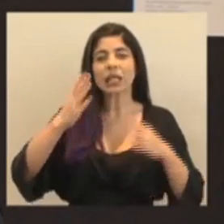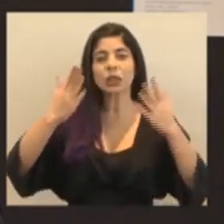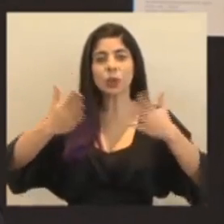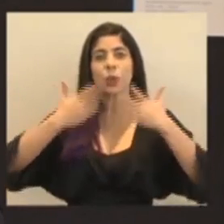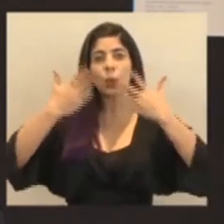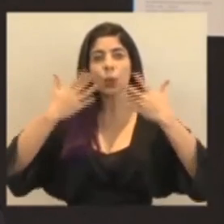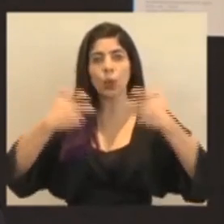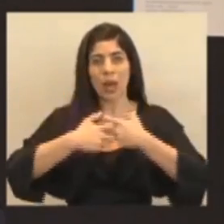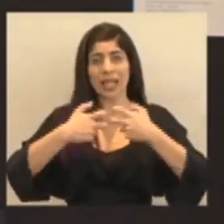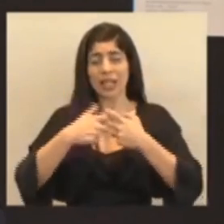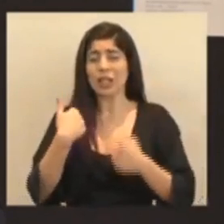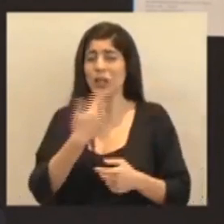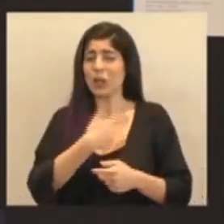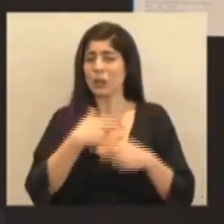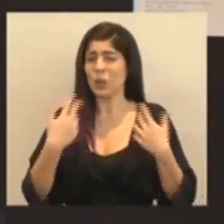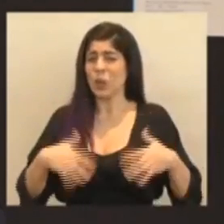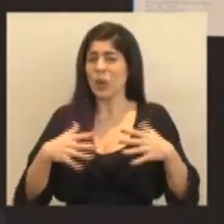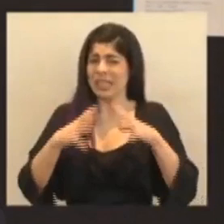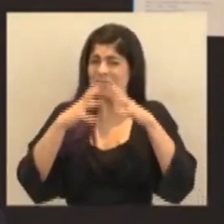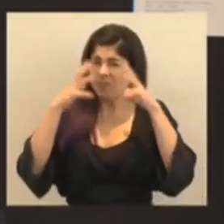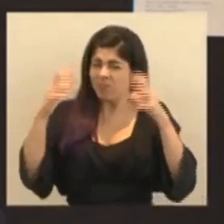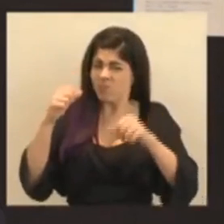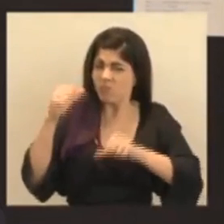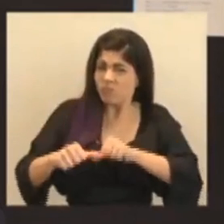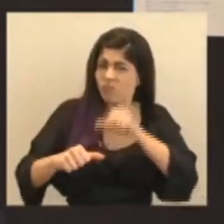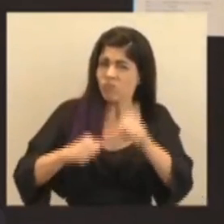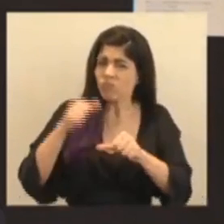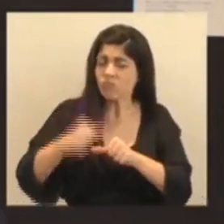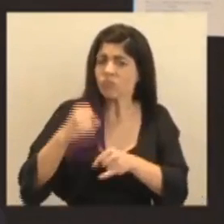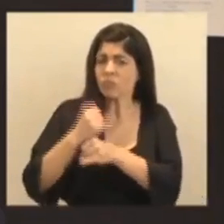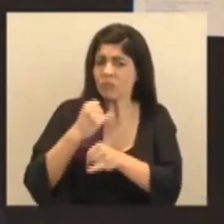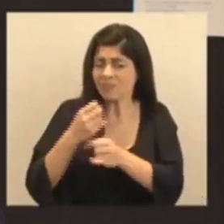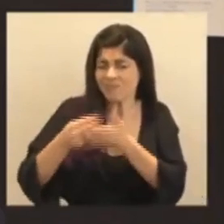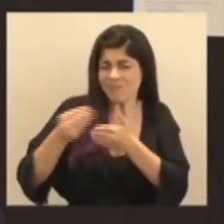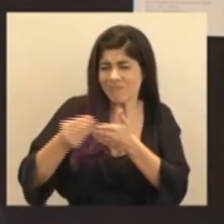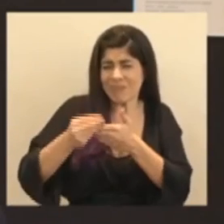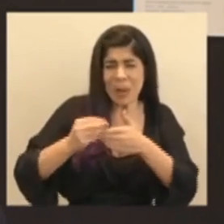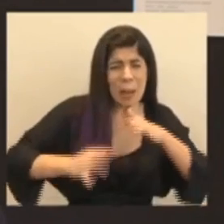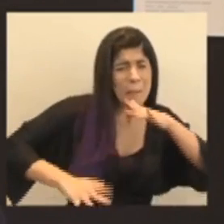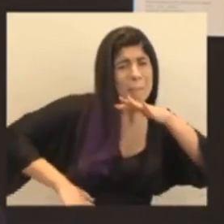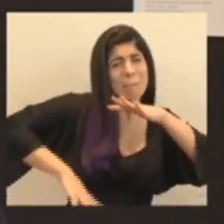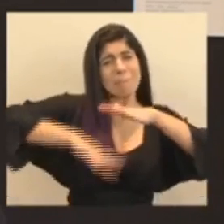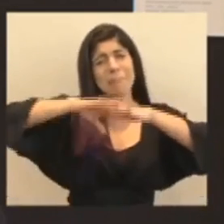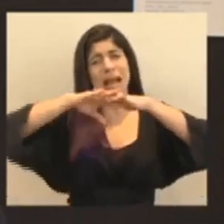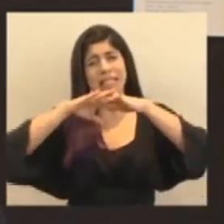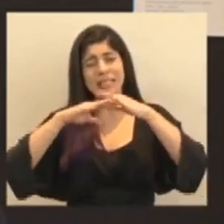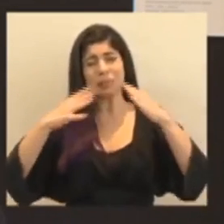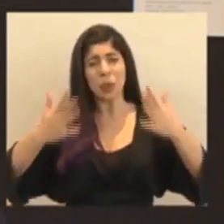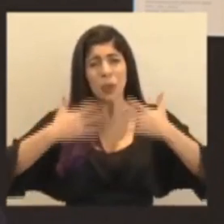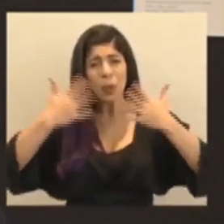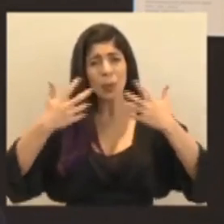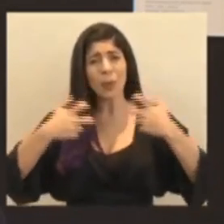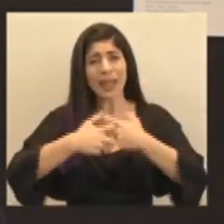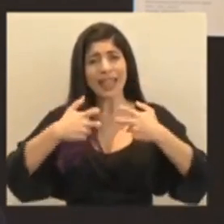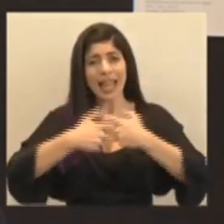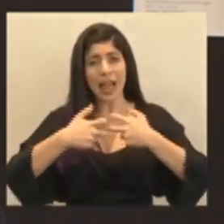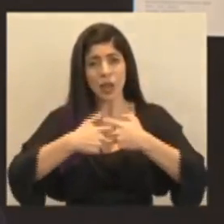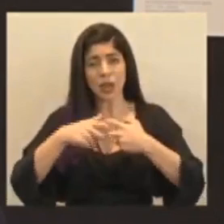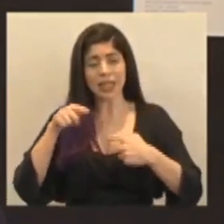Estamos haciendo todo un gran esfuerzo institucional por tener la máxima capacidad de ventiladores mecánicos